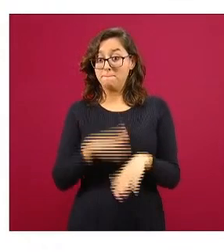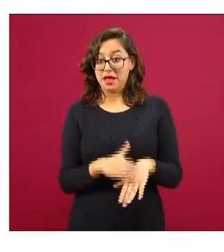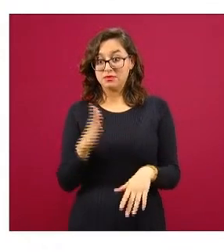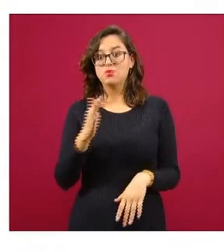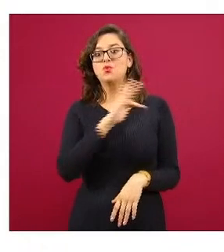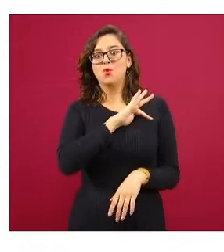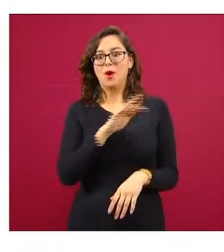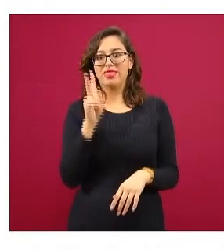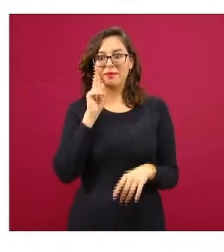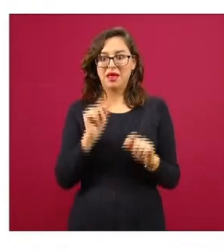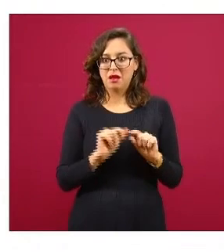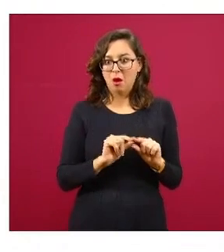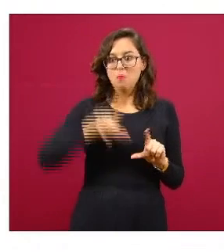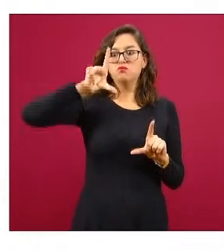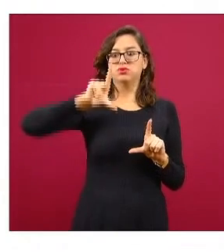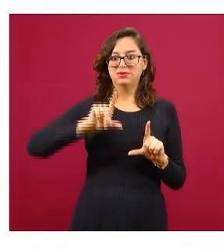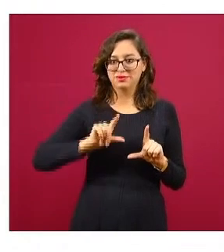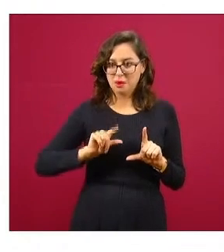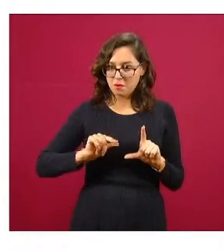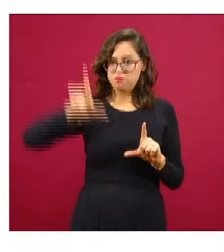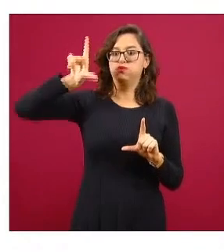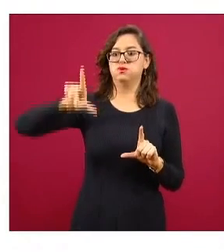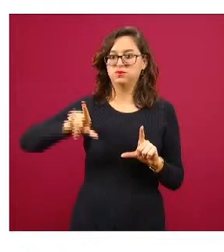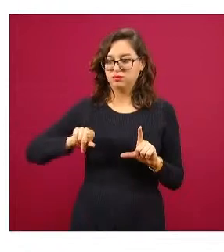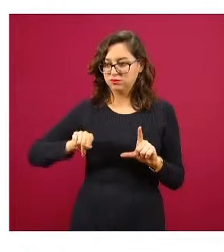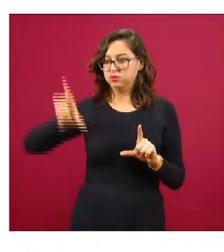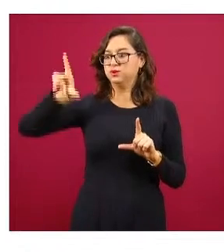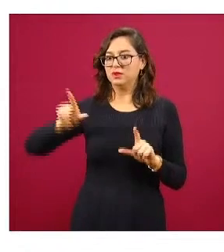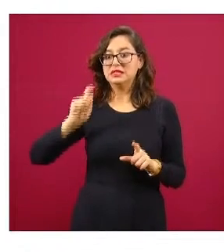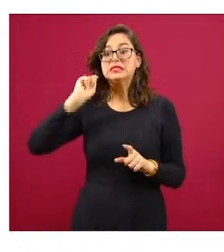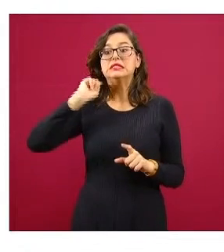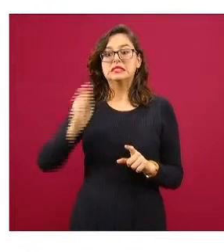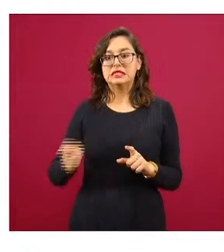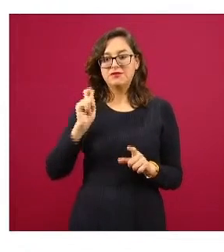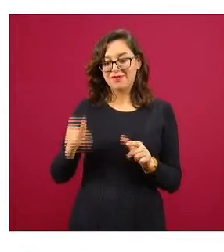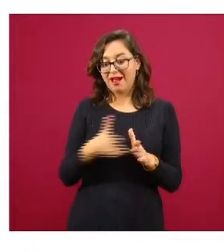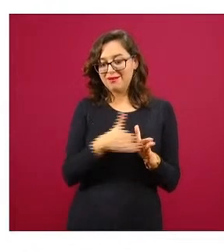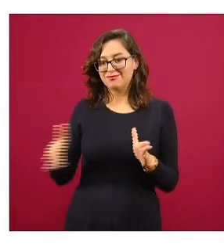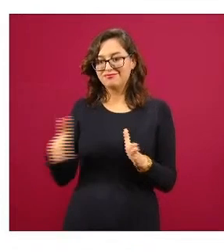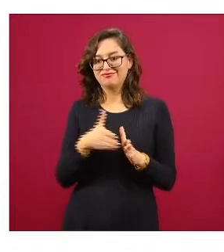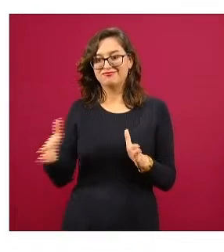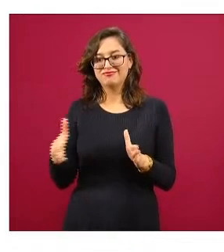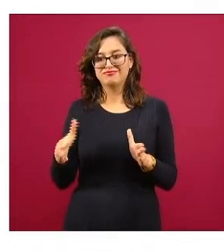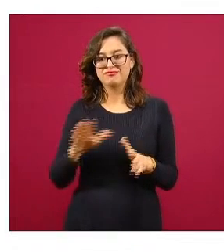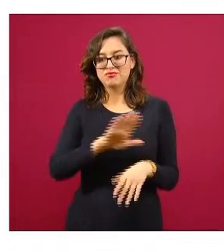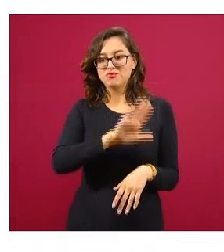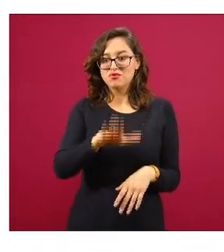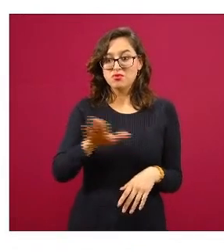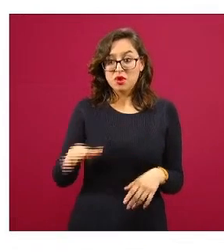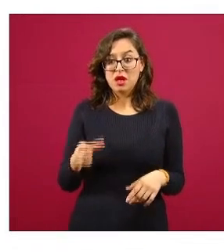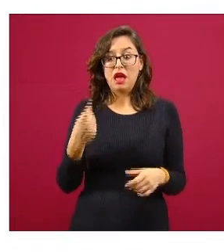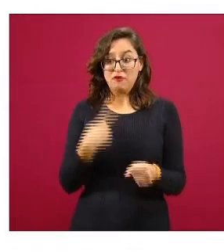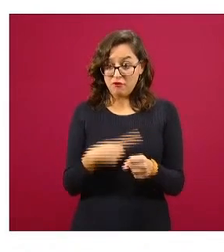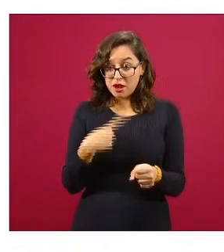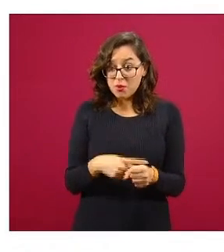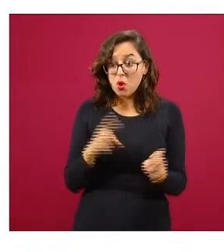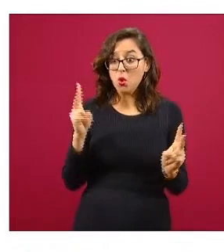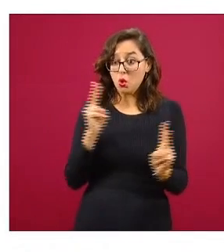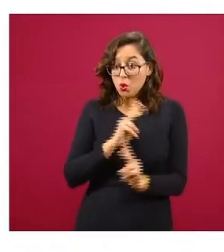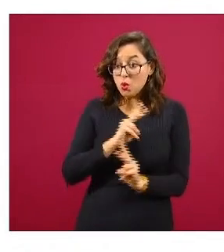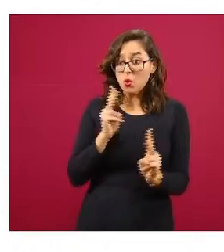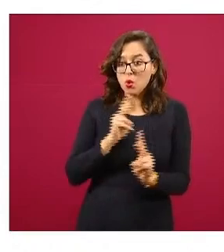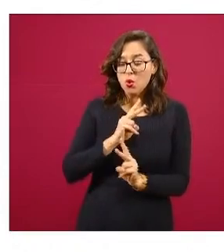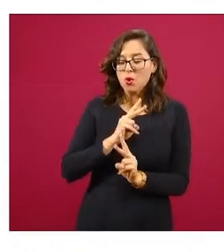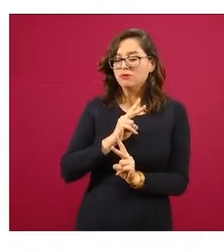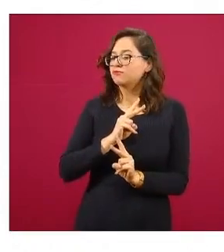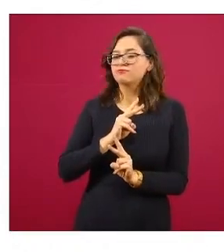hay grandes aumentos de exceso de muerte en causas que no son respiratorias esos son